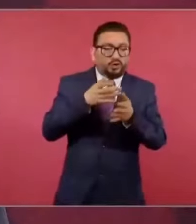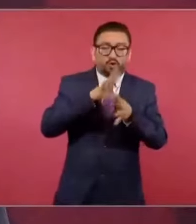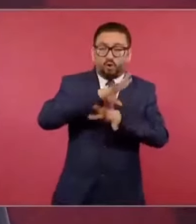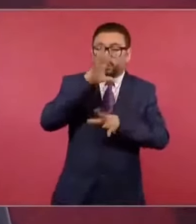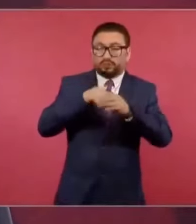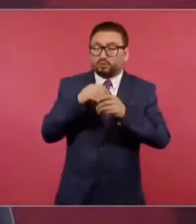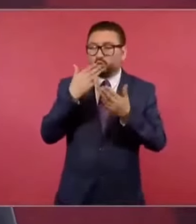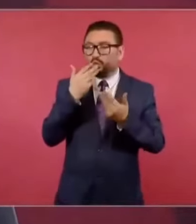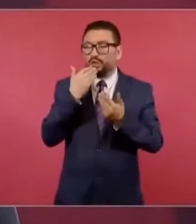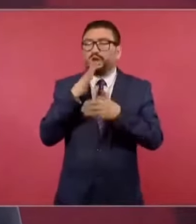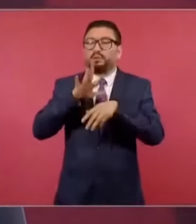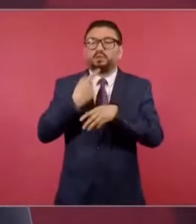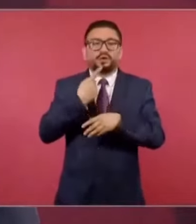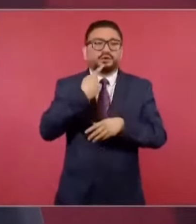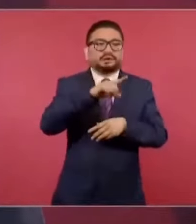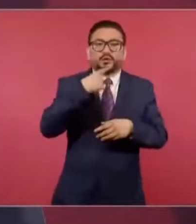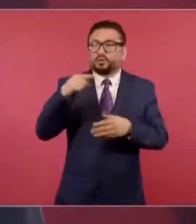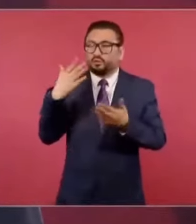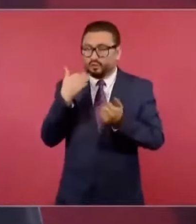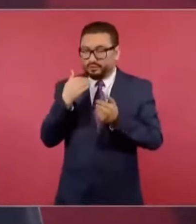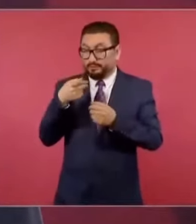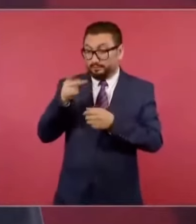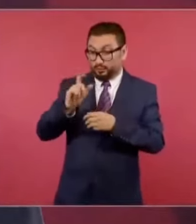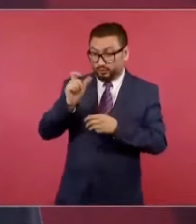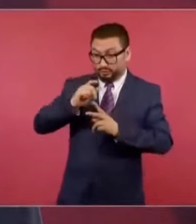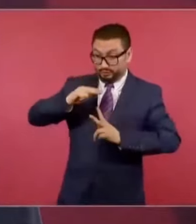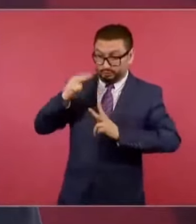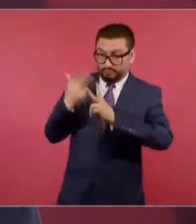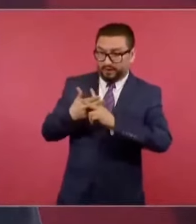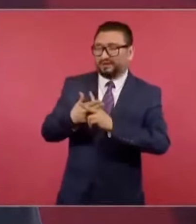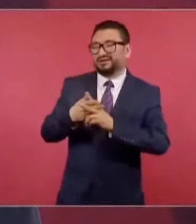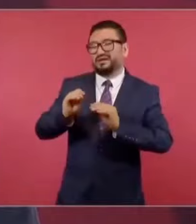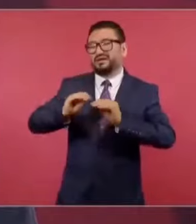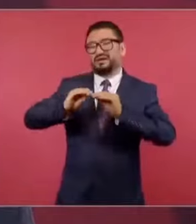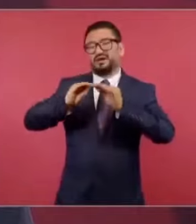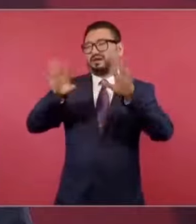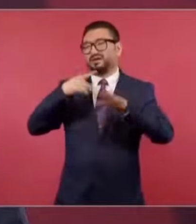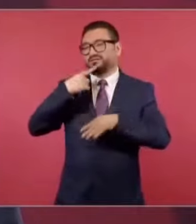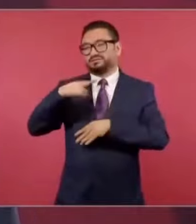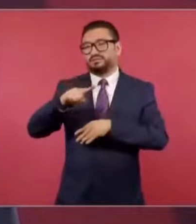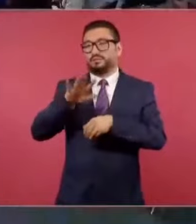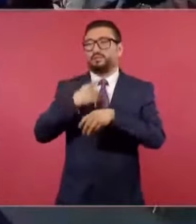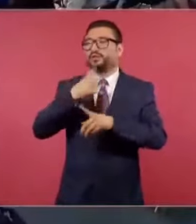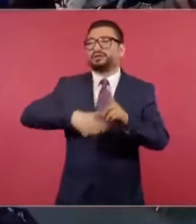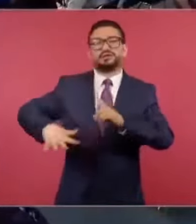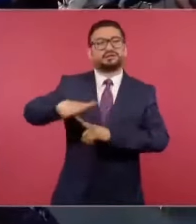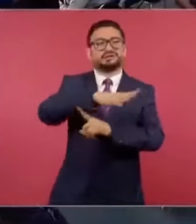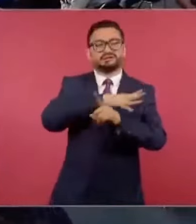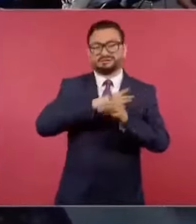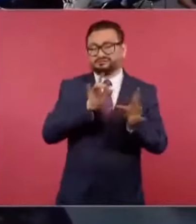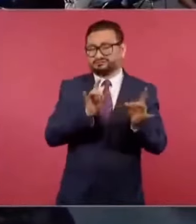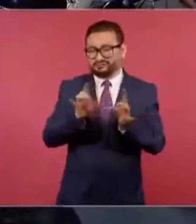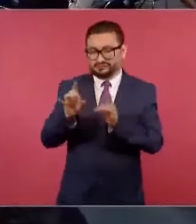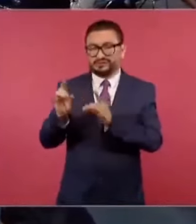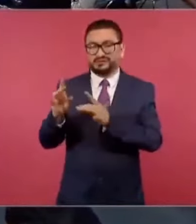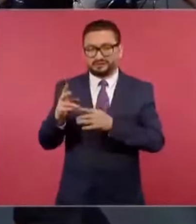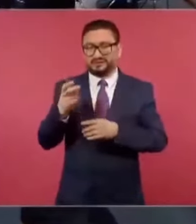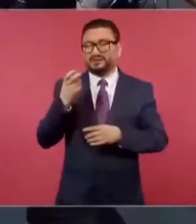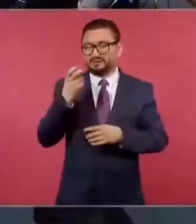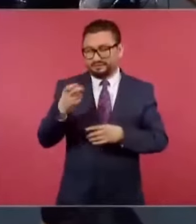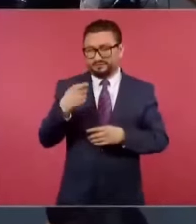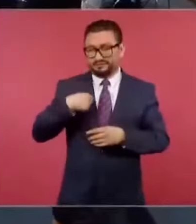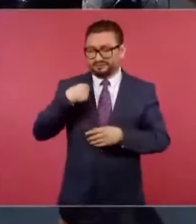denuncian. Pero el caso de un homicidio y más como está la situación, esto que estoy